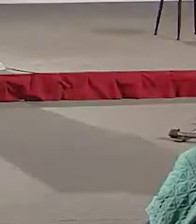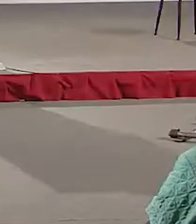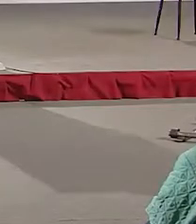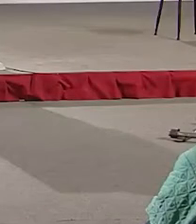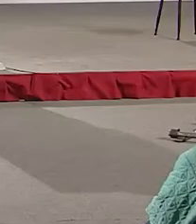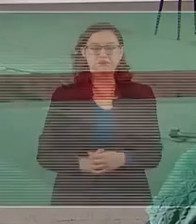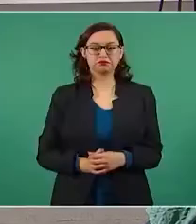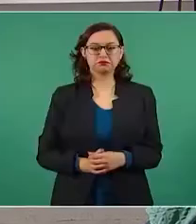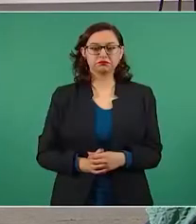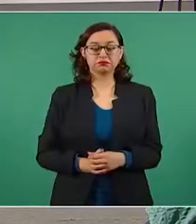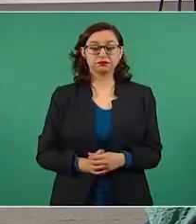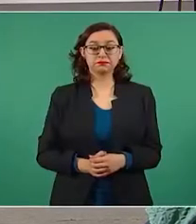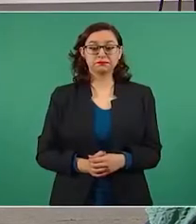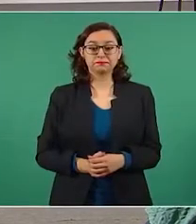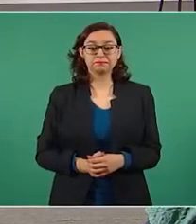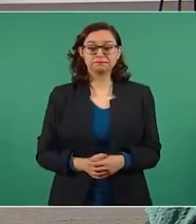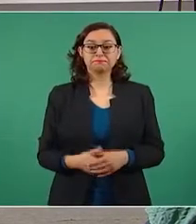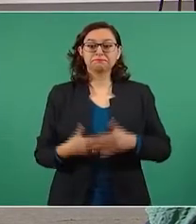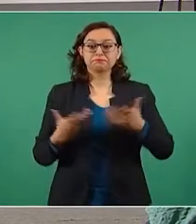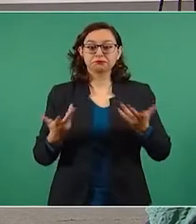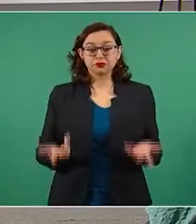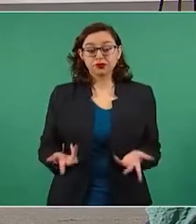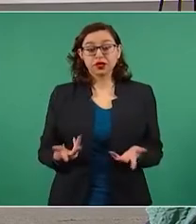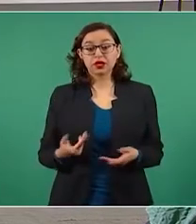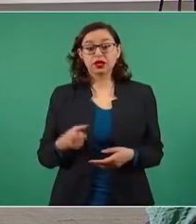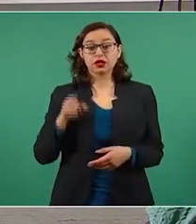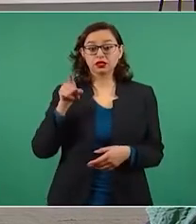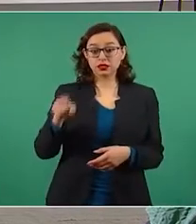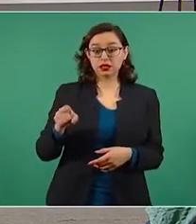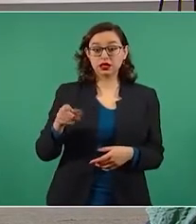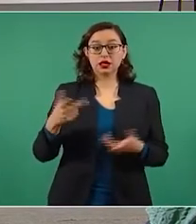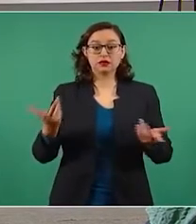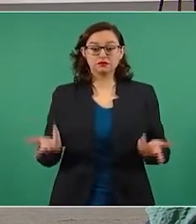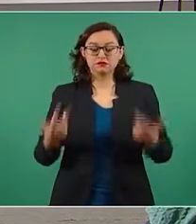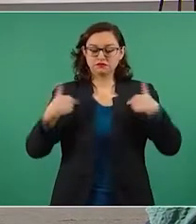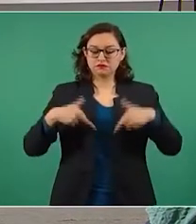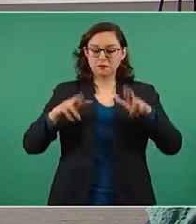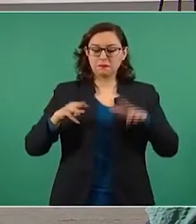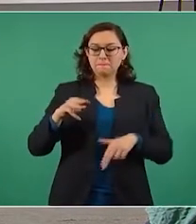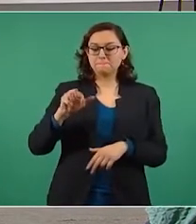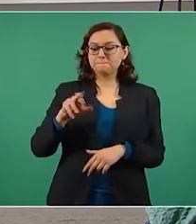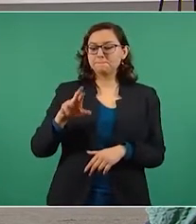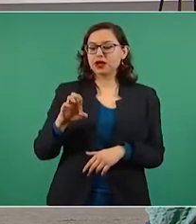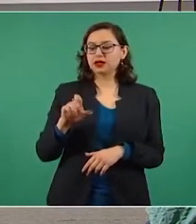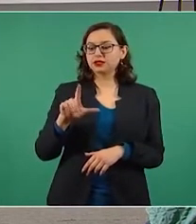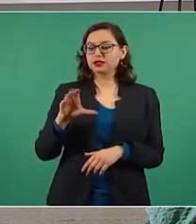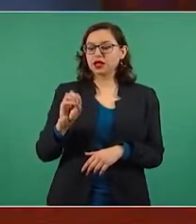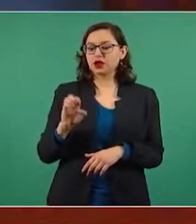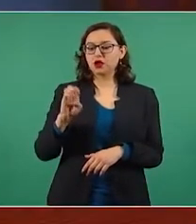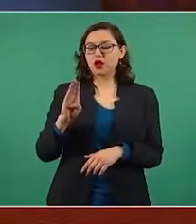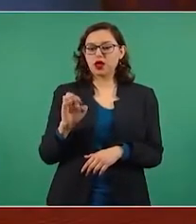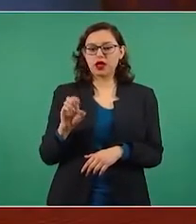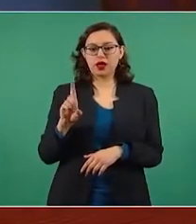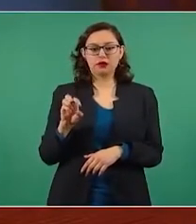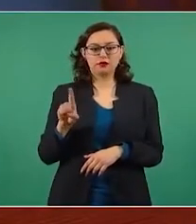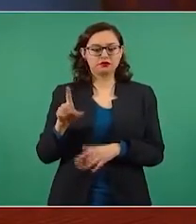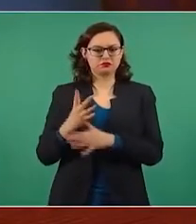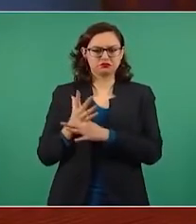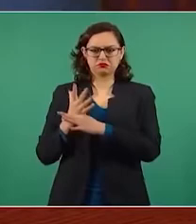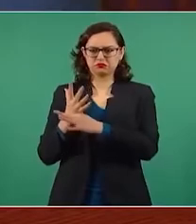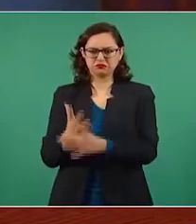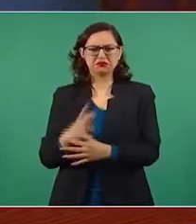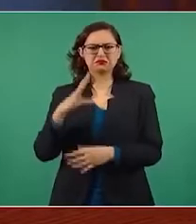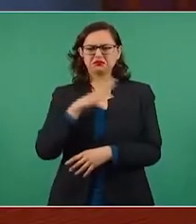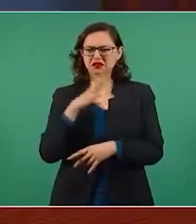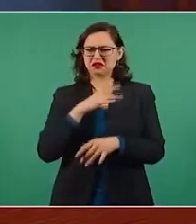lo dicho ya por el canciller Marcelo Ebrard, es que se ha dado la información suficiente y detallada al respecto